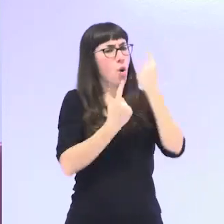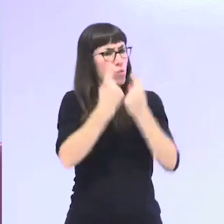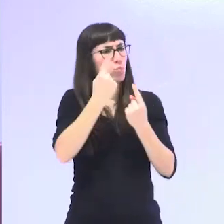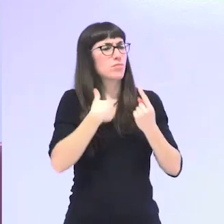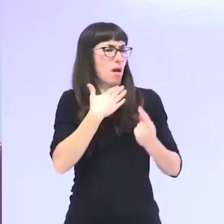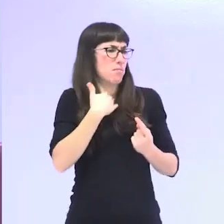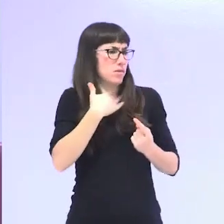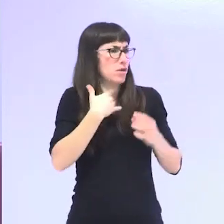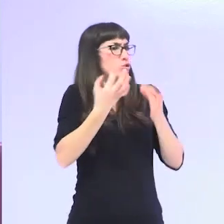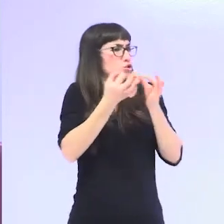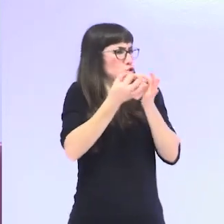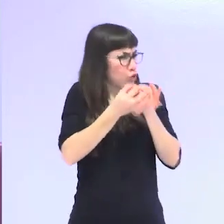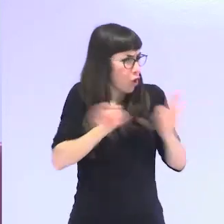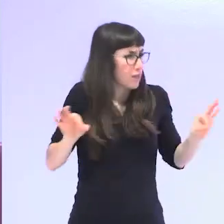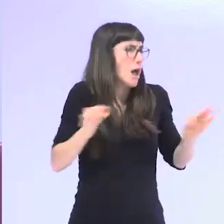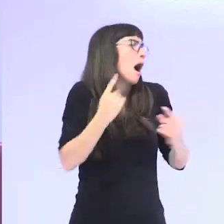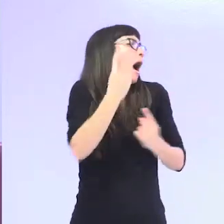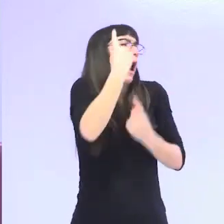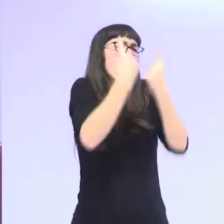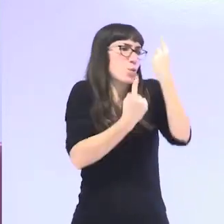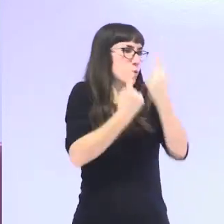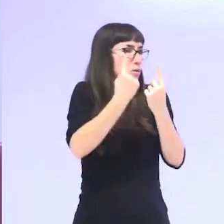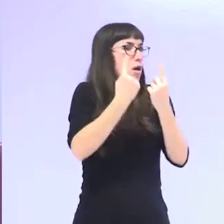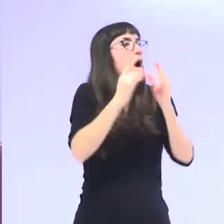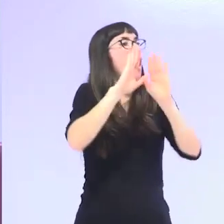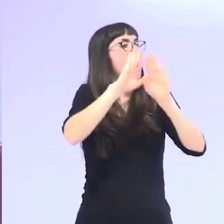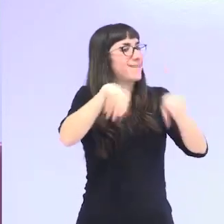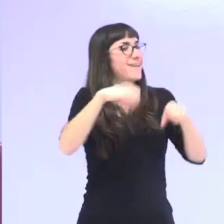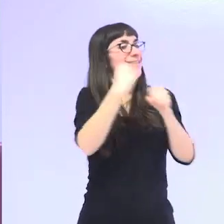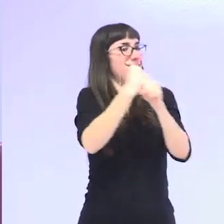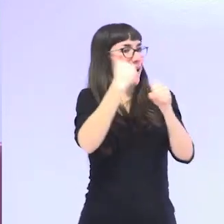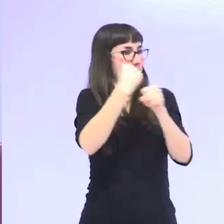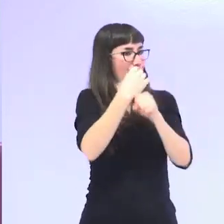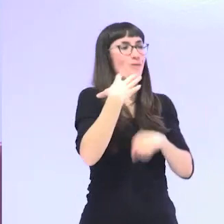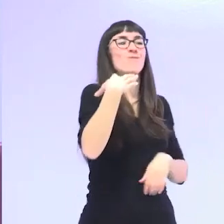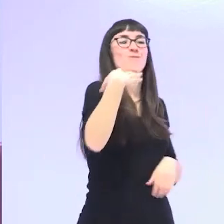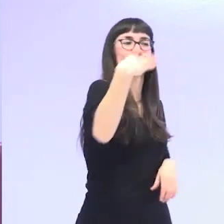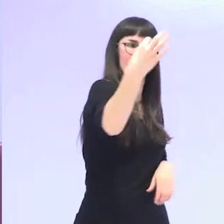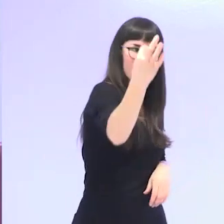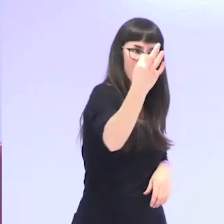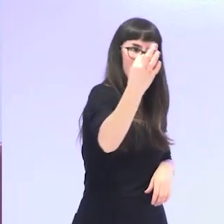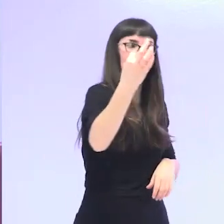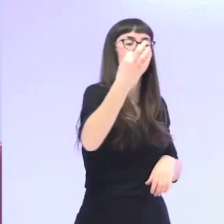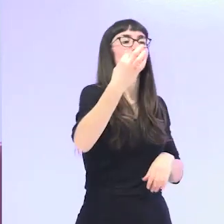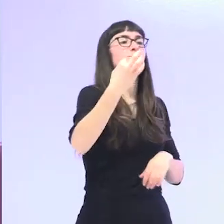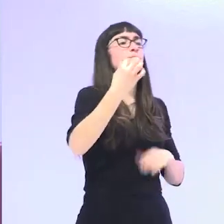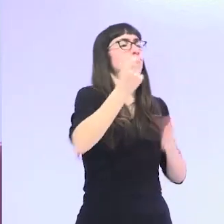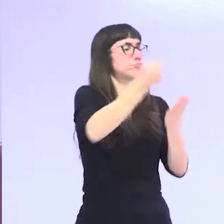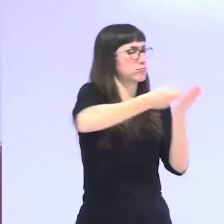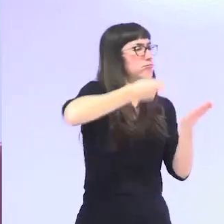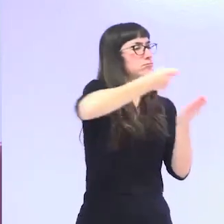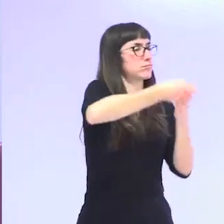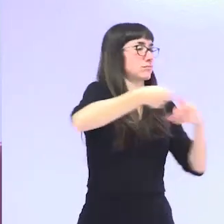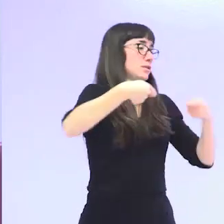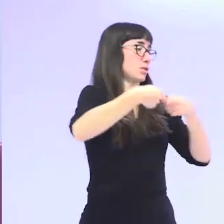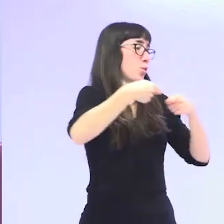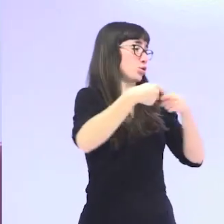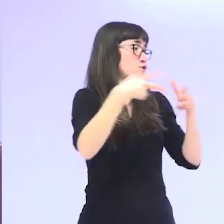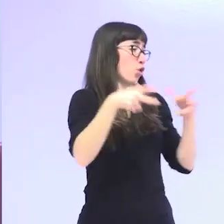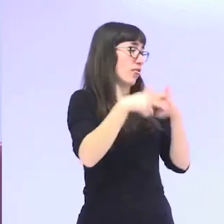estar solteras pudieron acceder a trabajos mejores mucho con cotización a la seguridad social